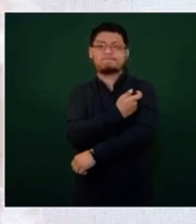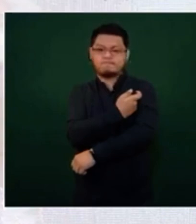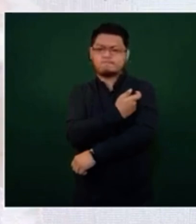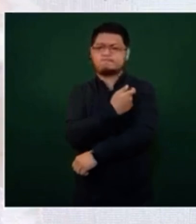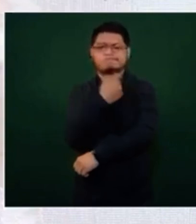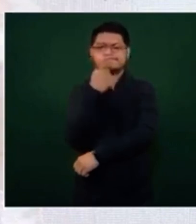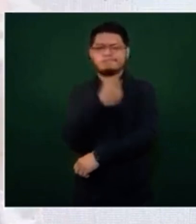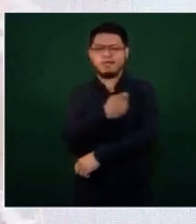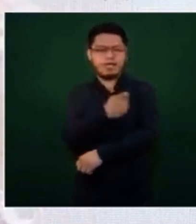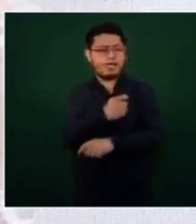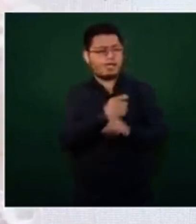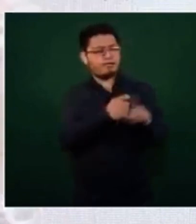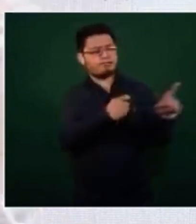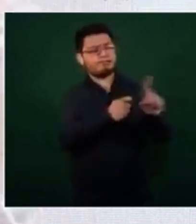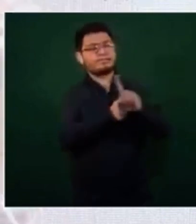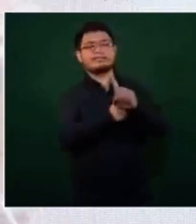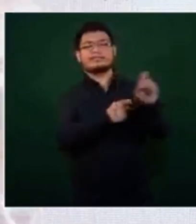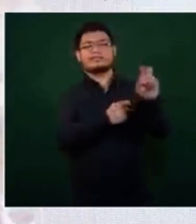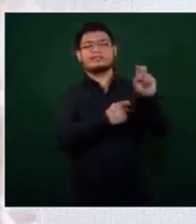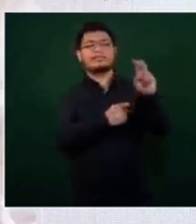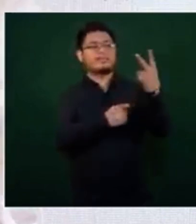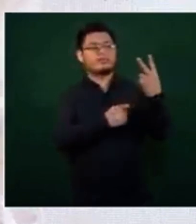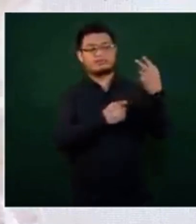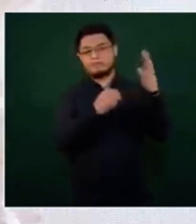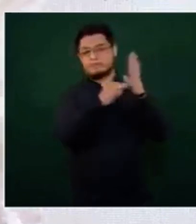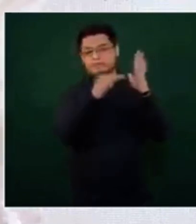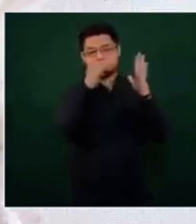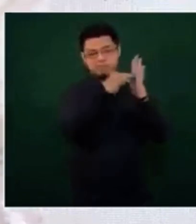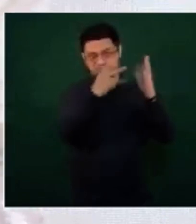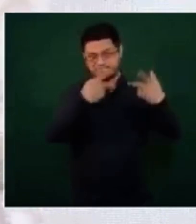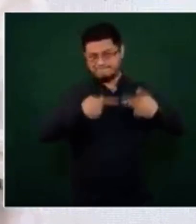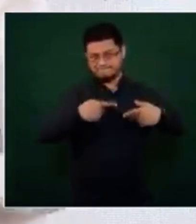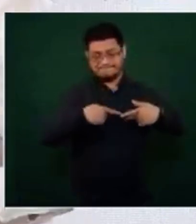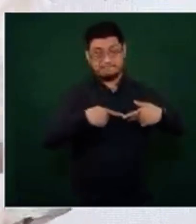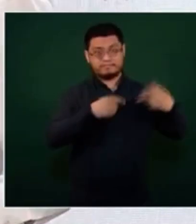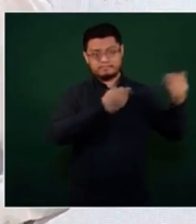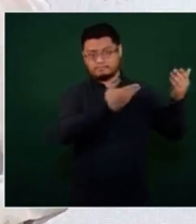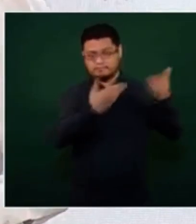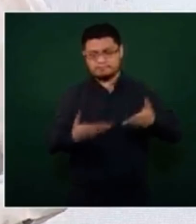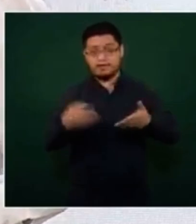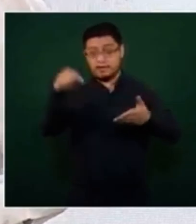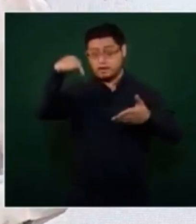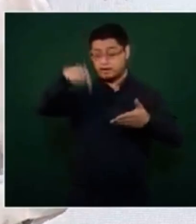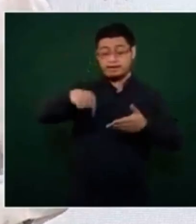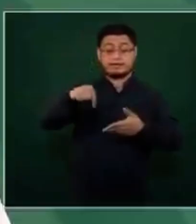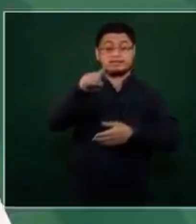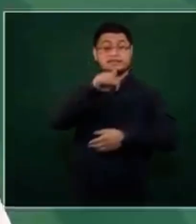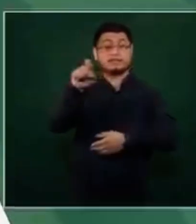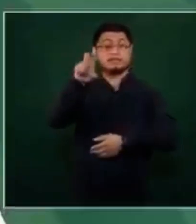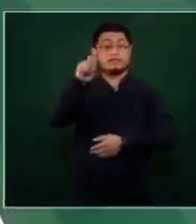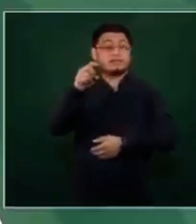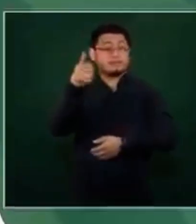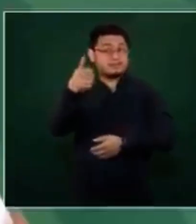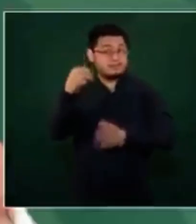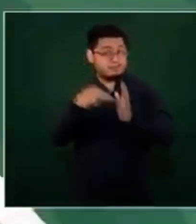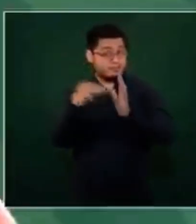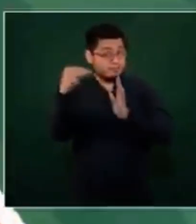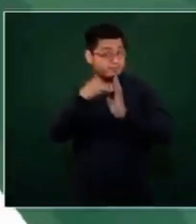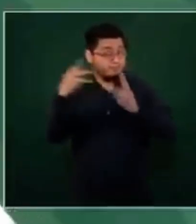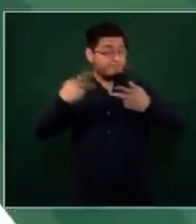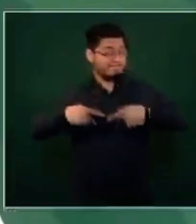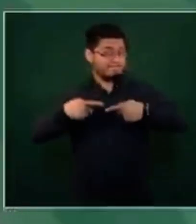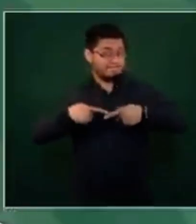para vacunar a 132 millones de personas en un país que tiene 126 millones de habitantes. Es decir,